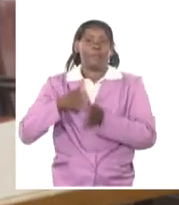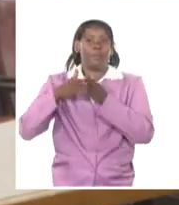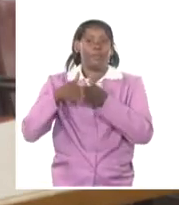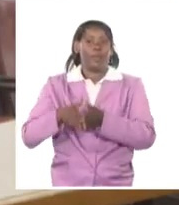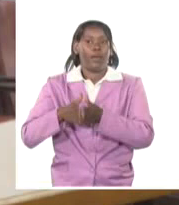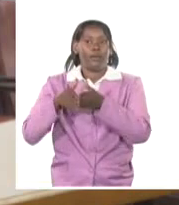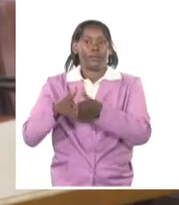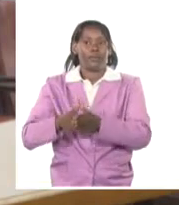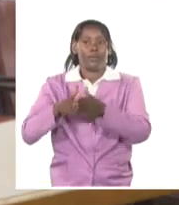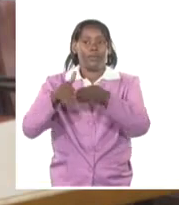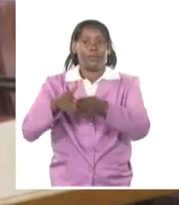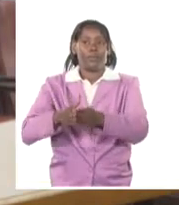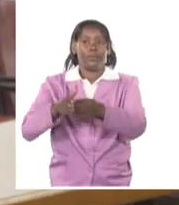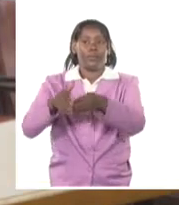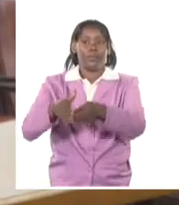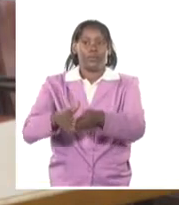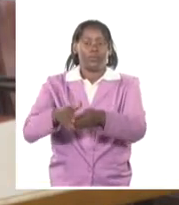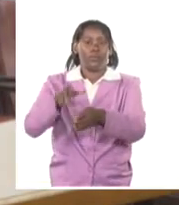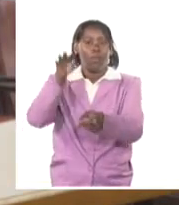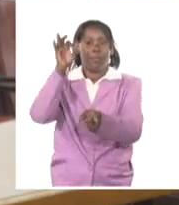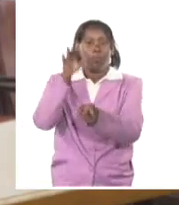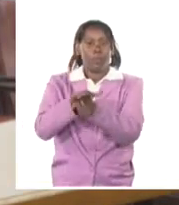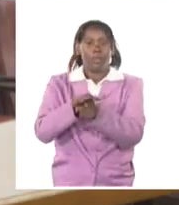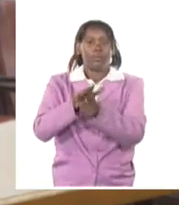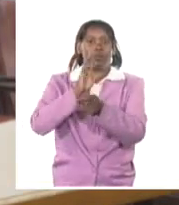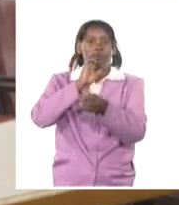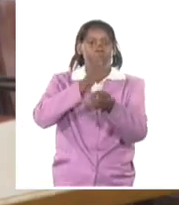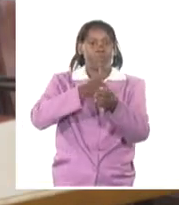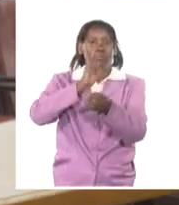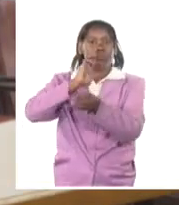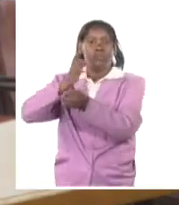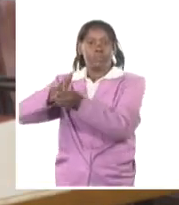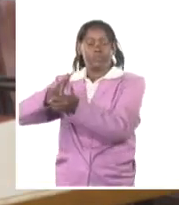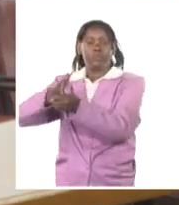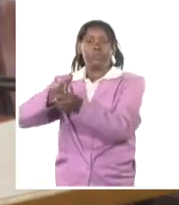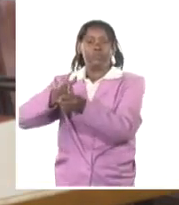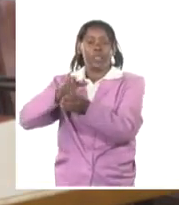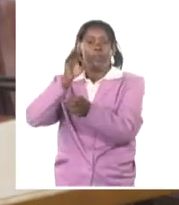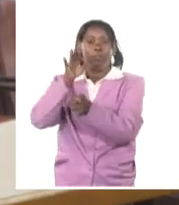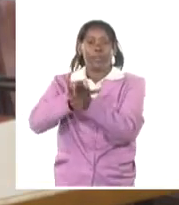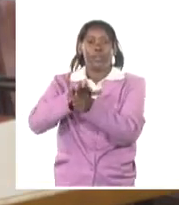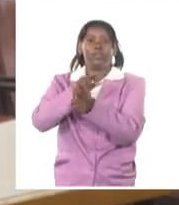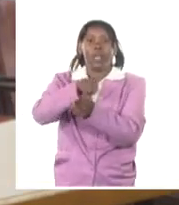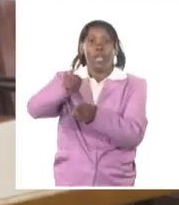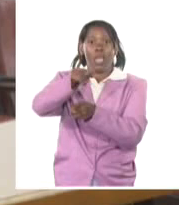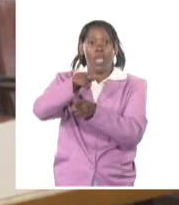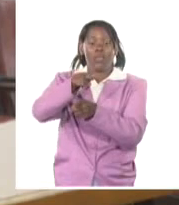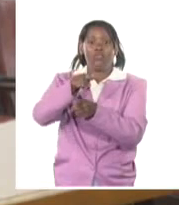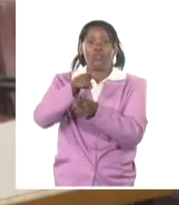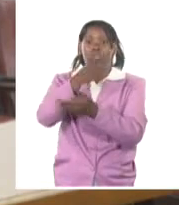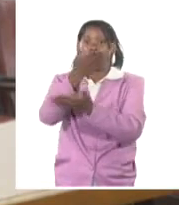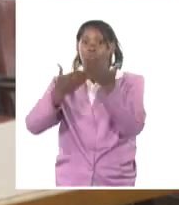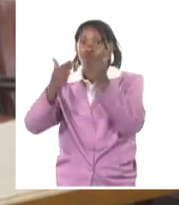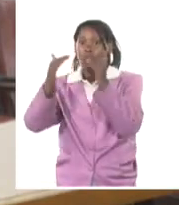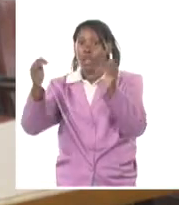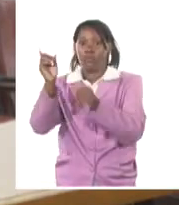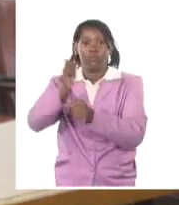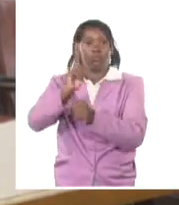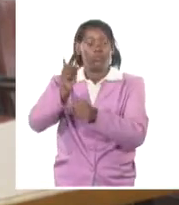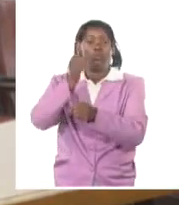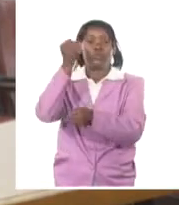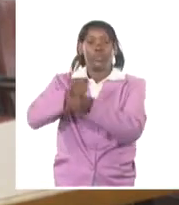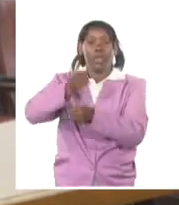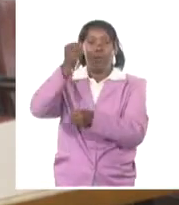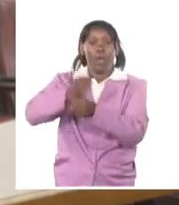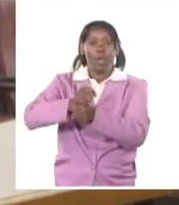ponen automáticos las líneas de producción de llenado, se extienden las jornadas laborales, se trabaja 24 horas, se trabaja fines